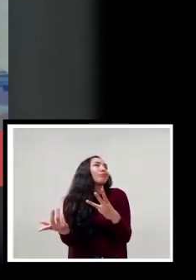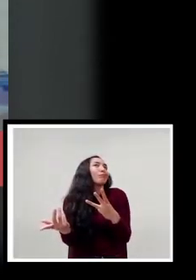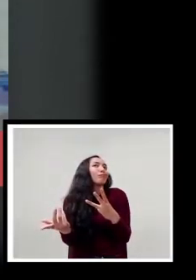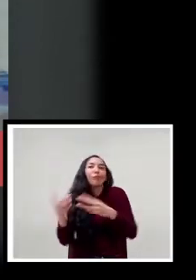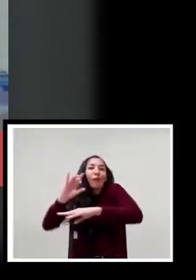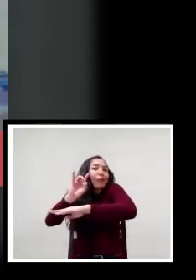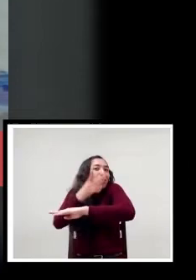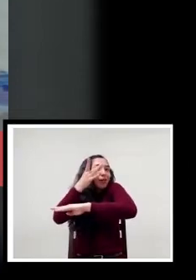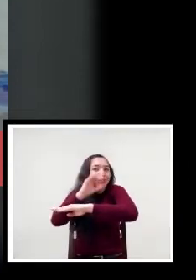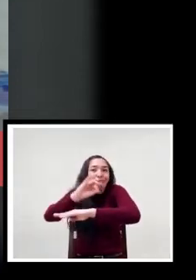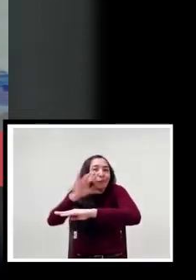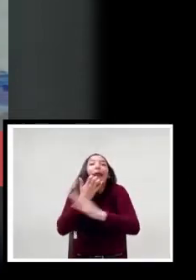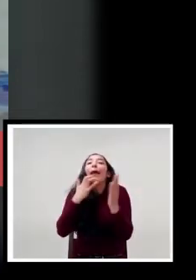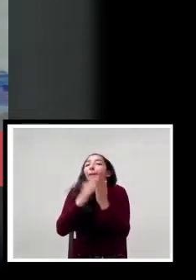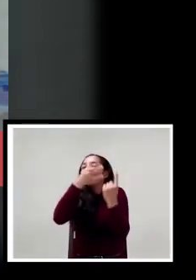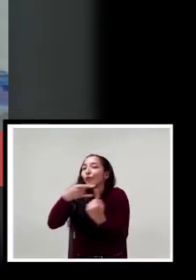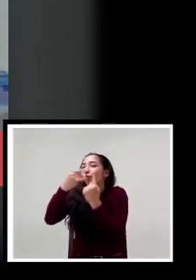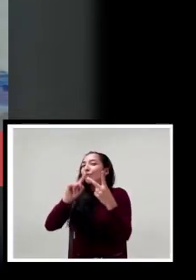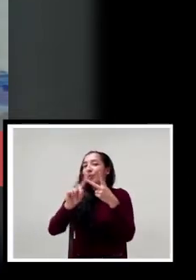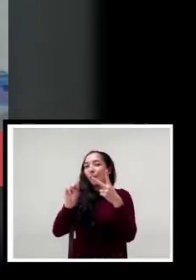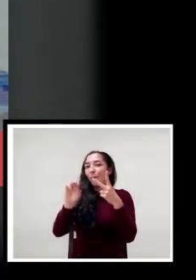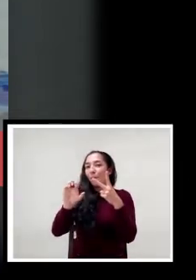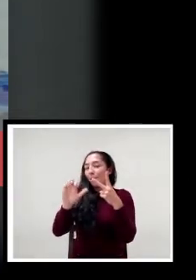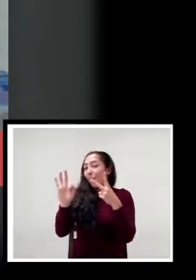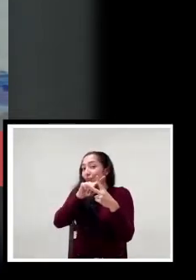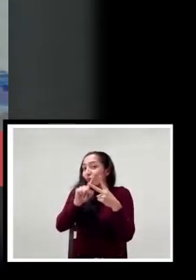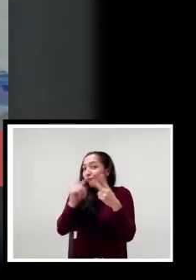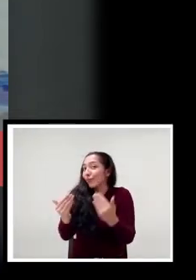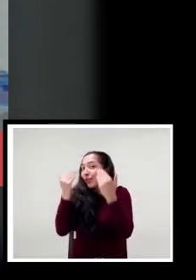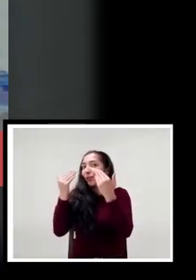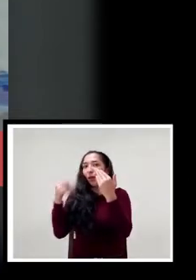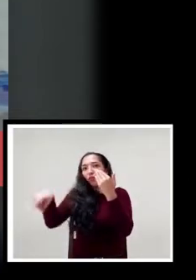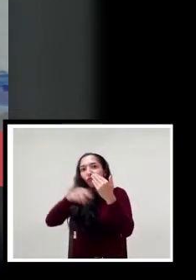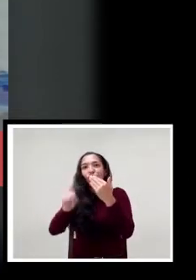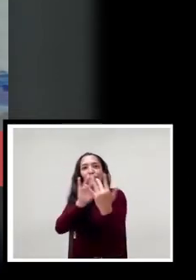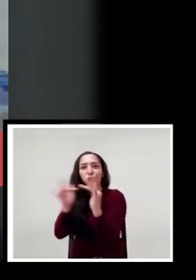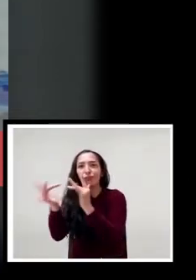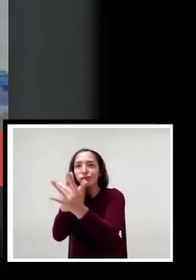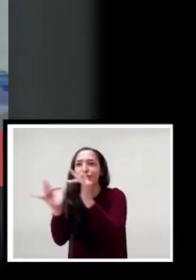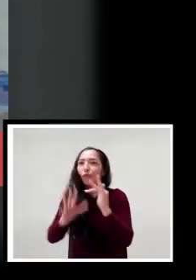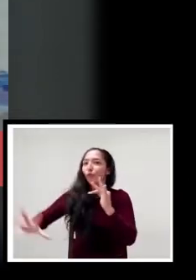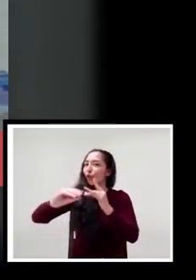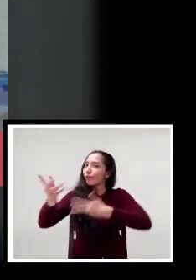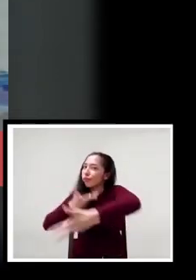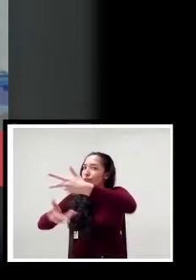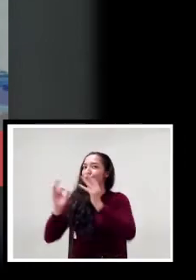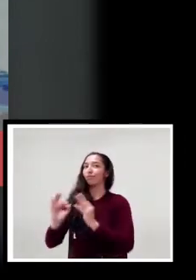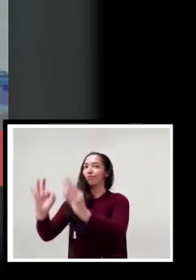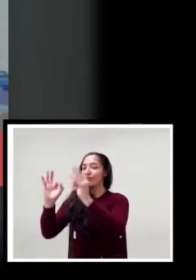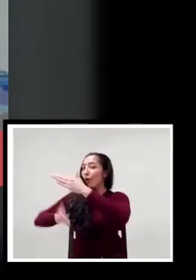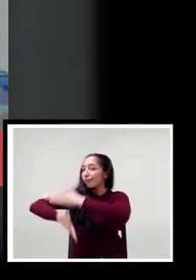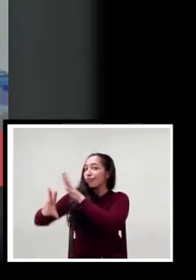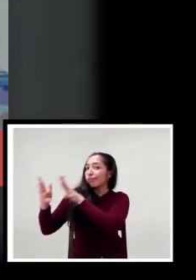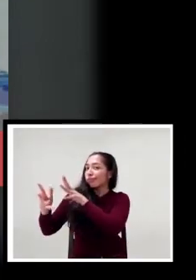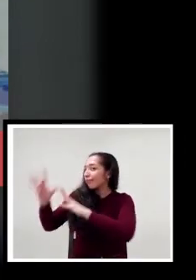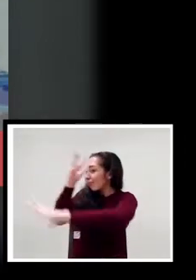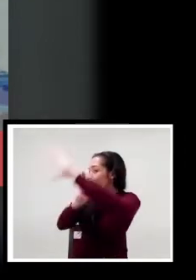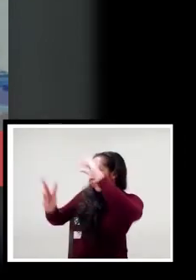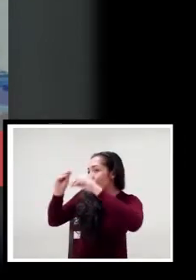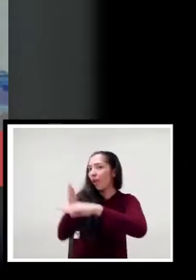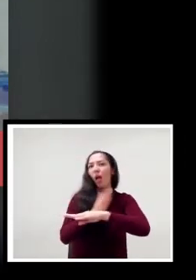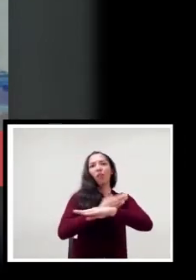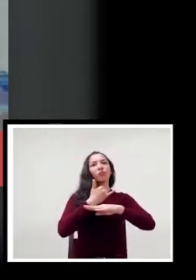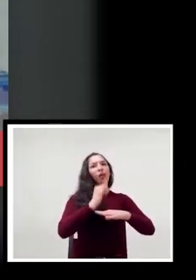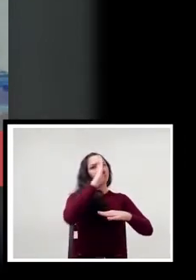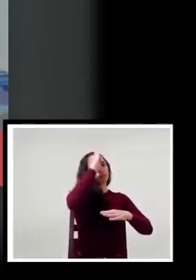y por plataformas como Zoom y como Meet. Entonces pues bueno, esto nos ha cambiado la manera